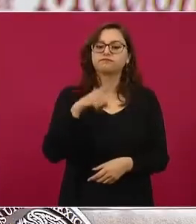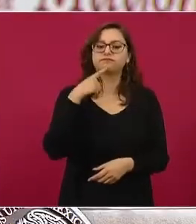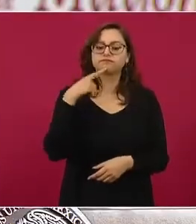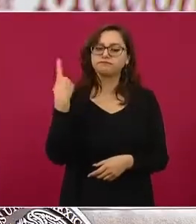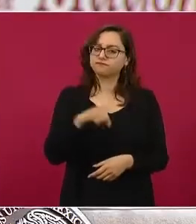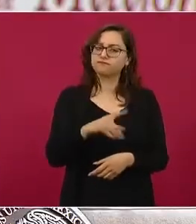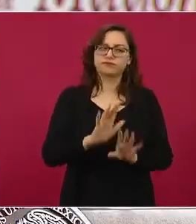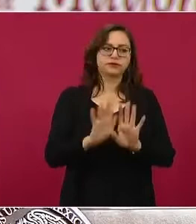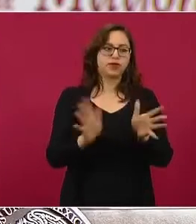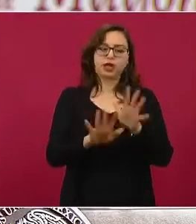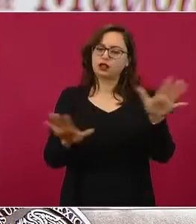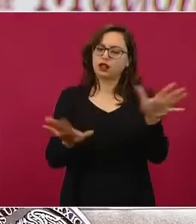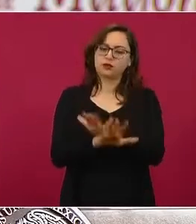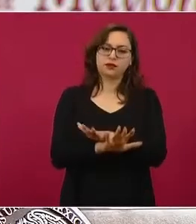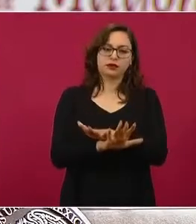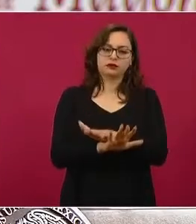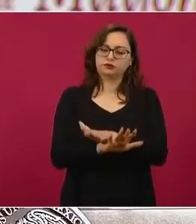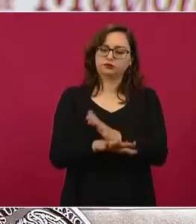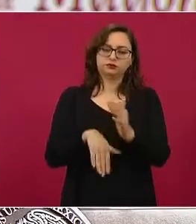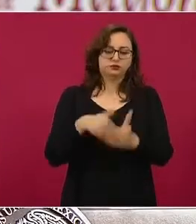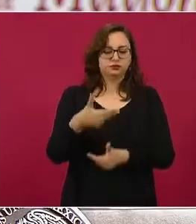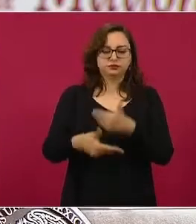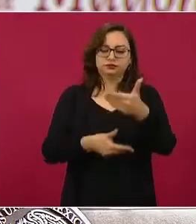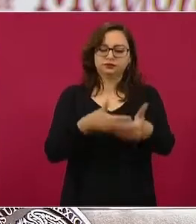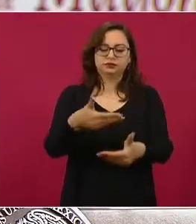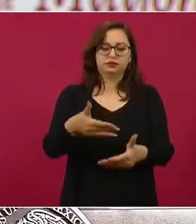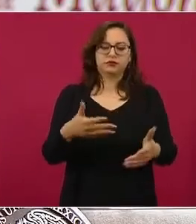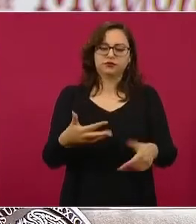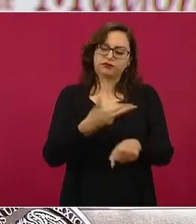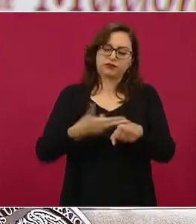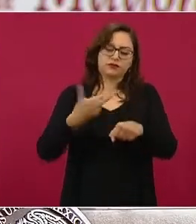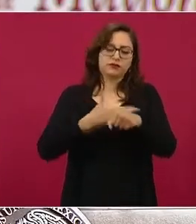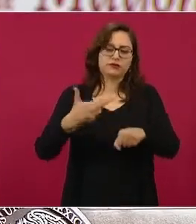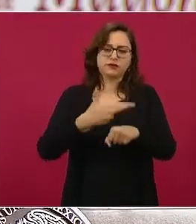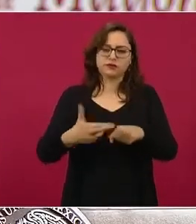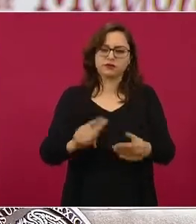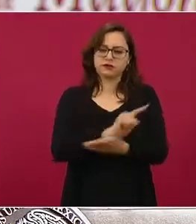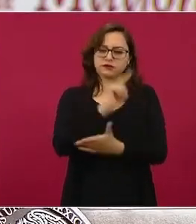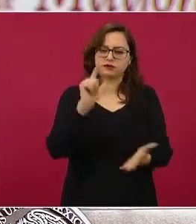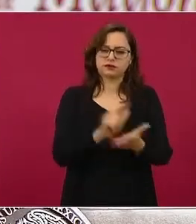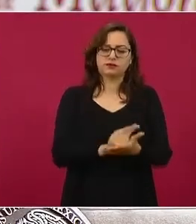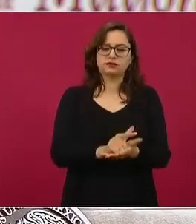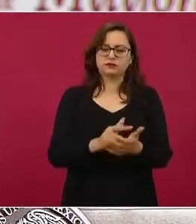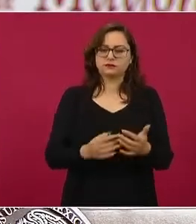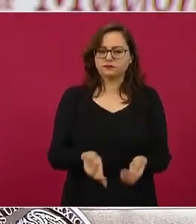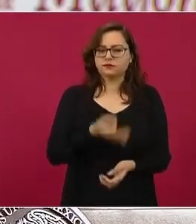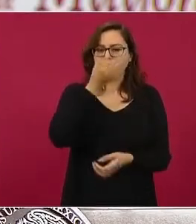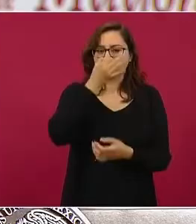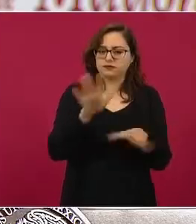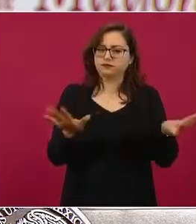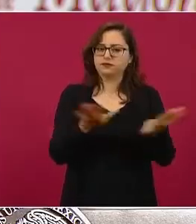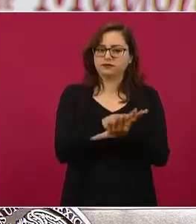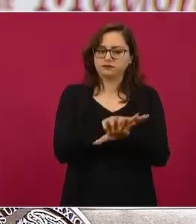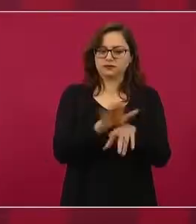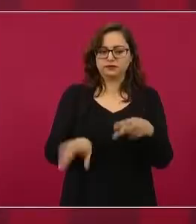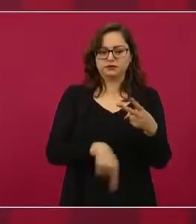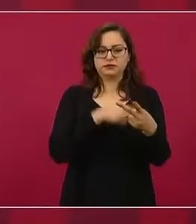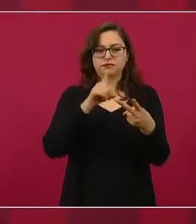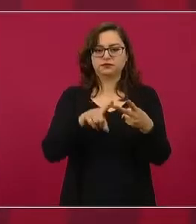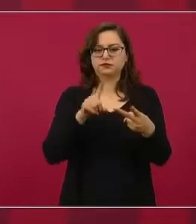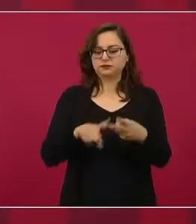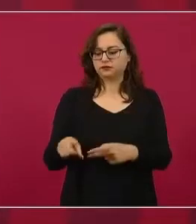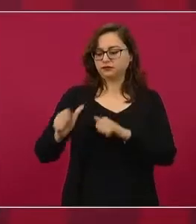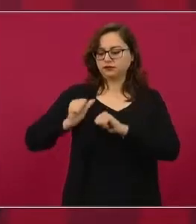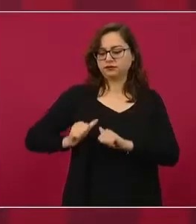sería el cambio este año, una vez terminemos el proceso, hay que seguir legalmente, ya está en curso. Dos, cambio de jurisdicciones,